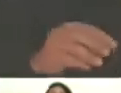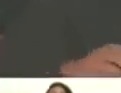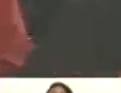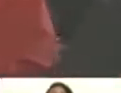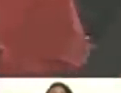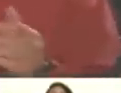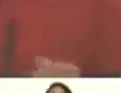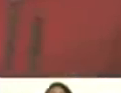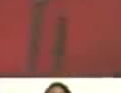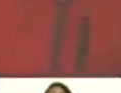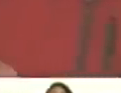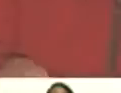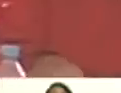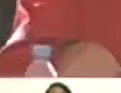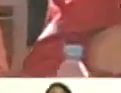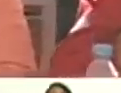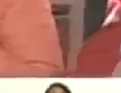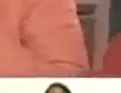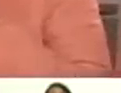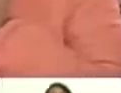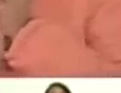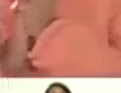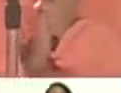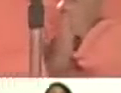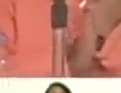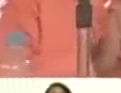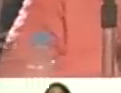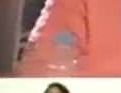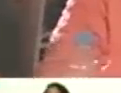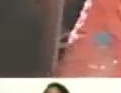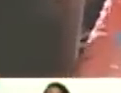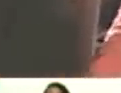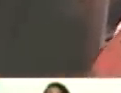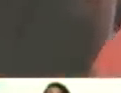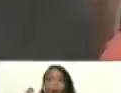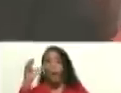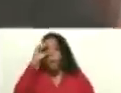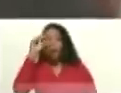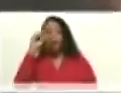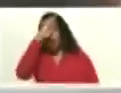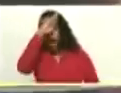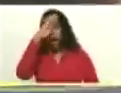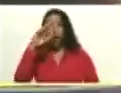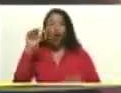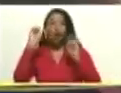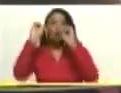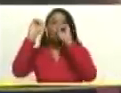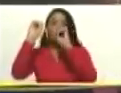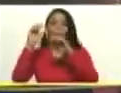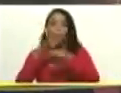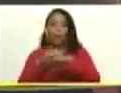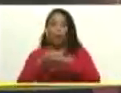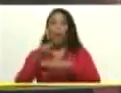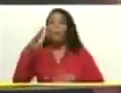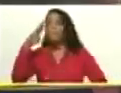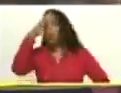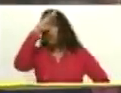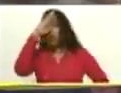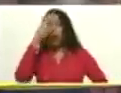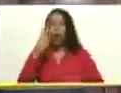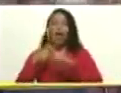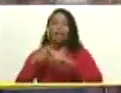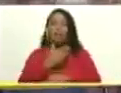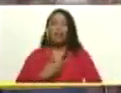En la última cumbre que tuvimos, bueno, Bolsonaro renunció a la CELAT y apartó a